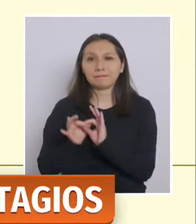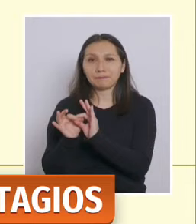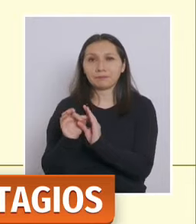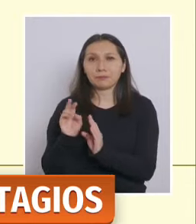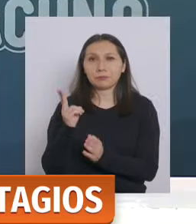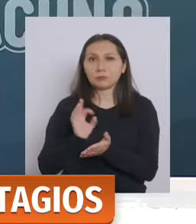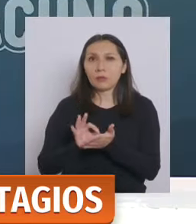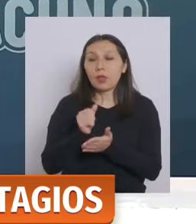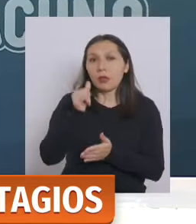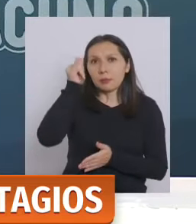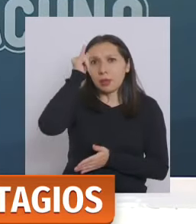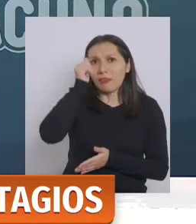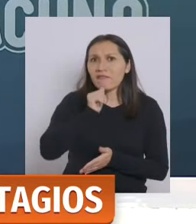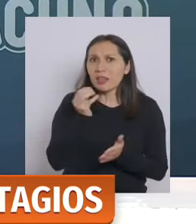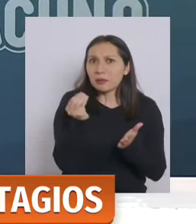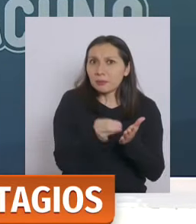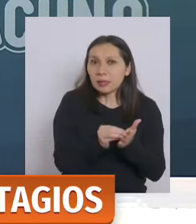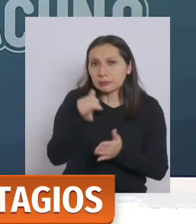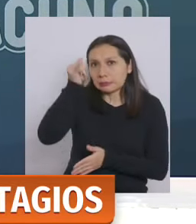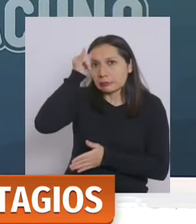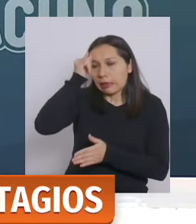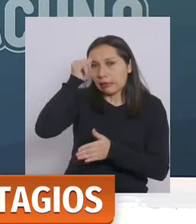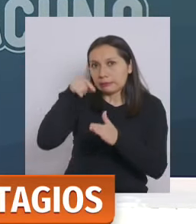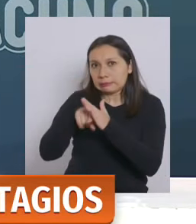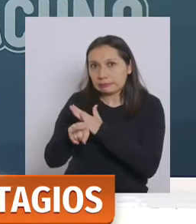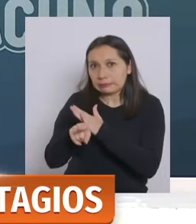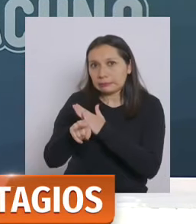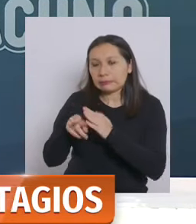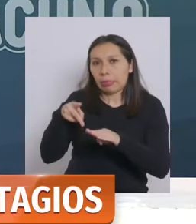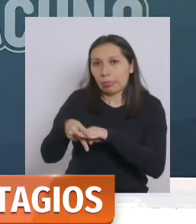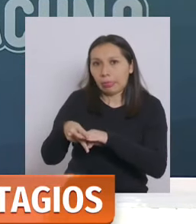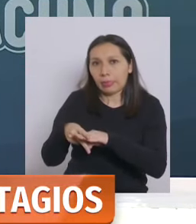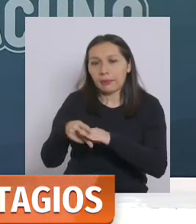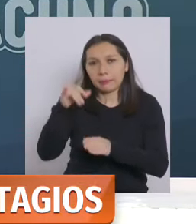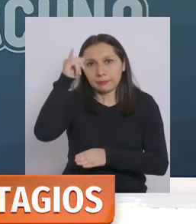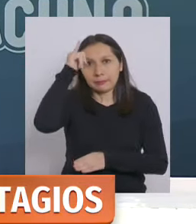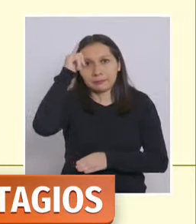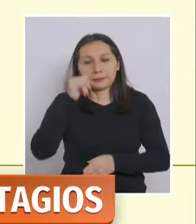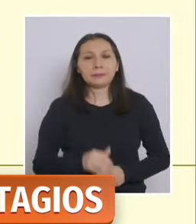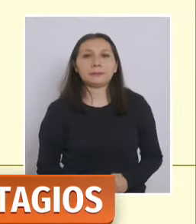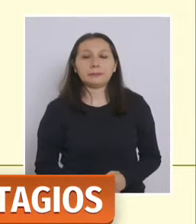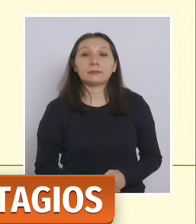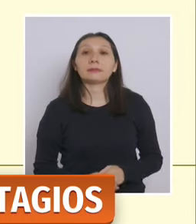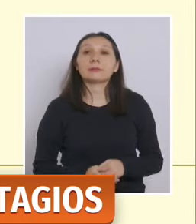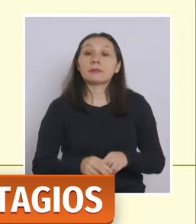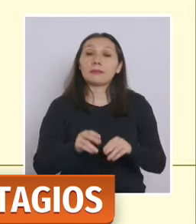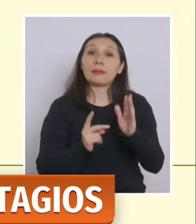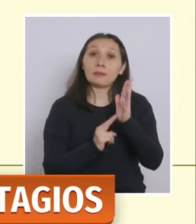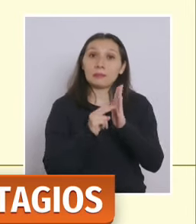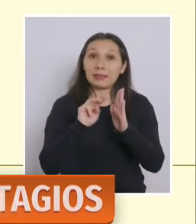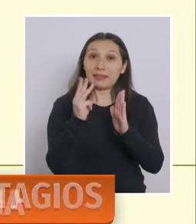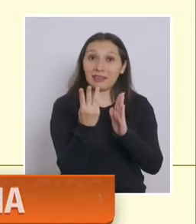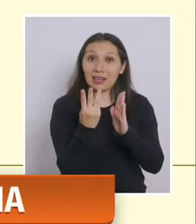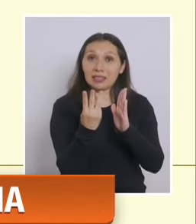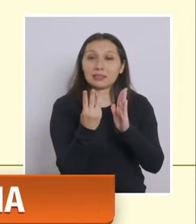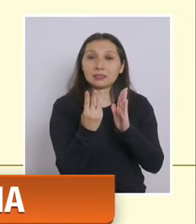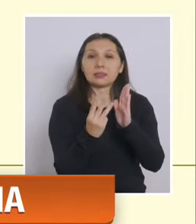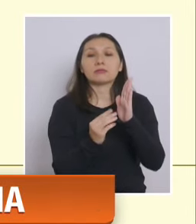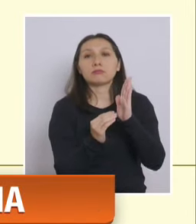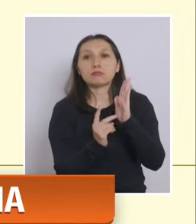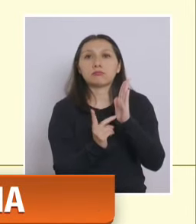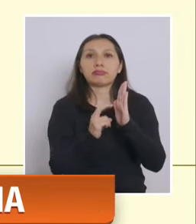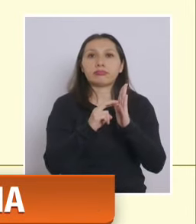o faltan algunas perdona perdona perdón lo interrumpí de preparación a transición